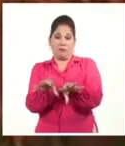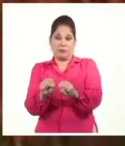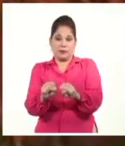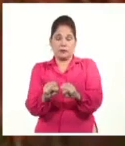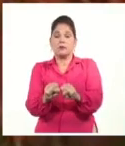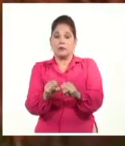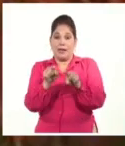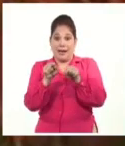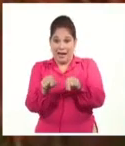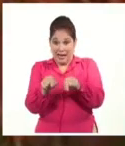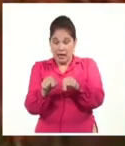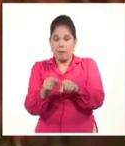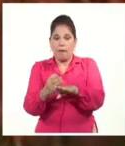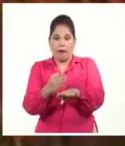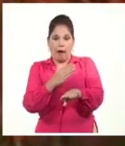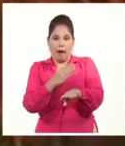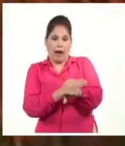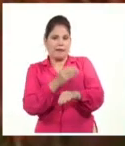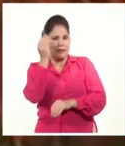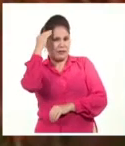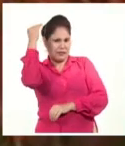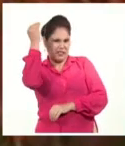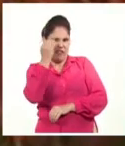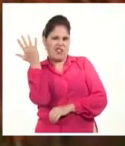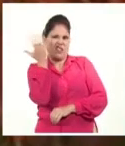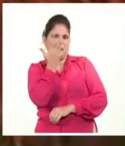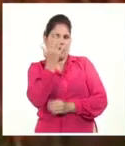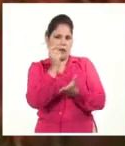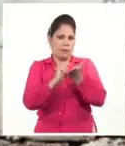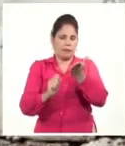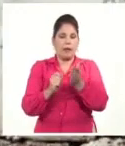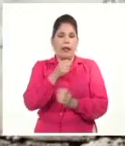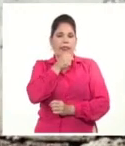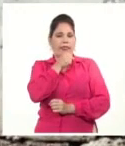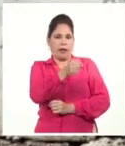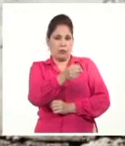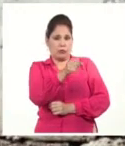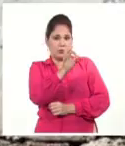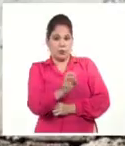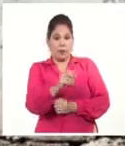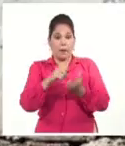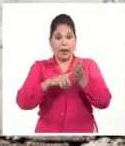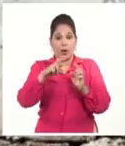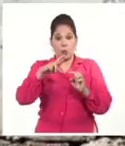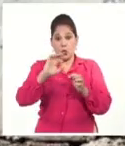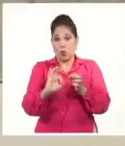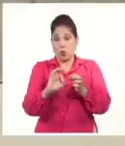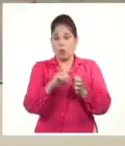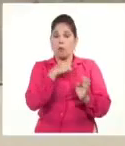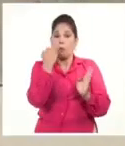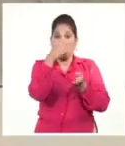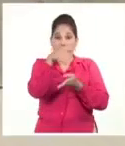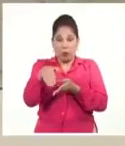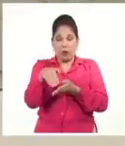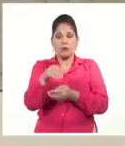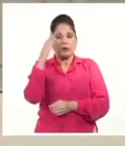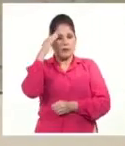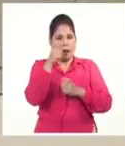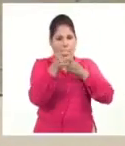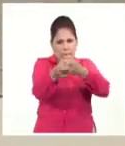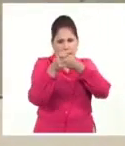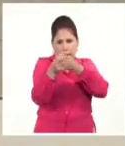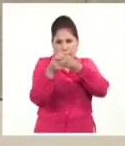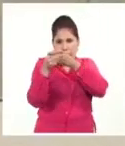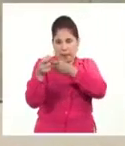Luis Tamayo, quien anteriormente había servido bajo su mando, lo delató. A Perucho lo condenaron a muerte y finalmente lo